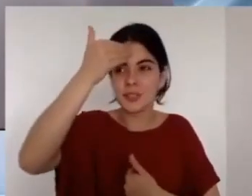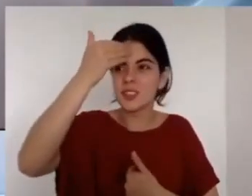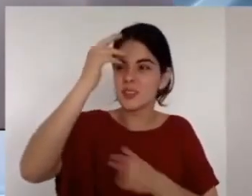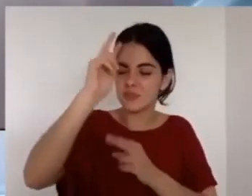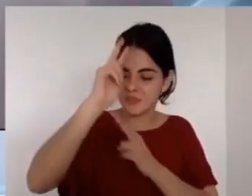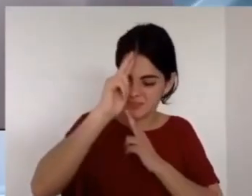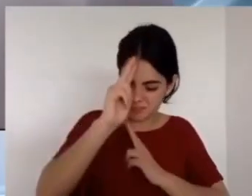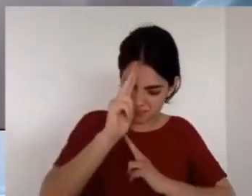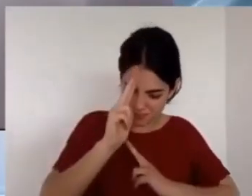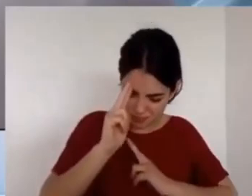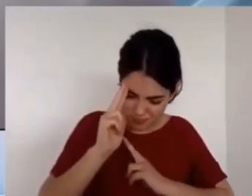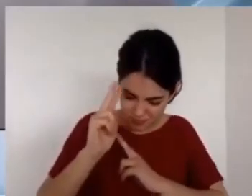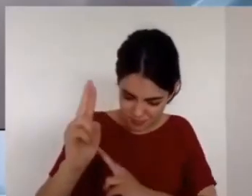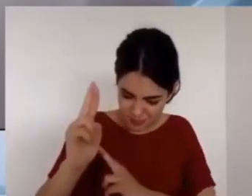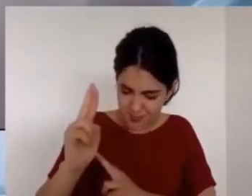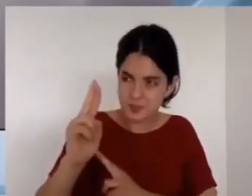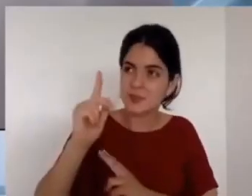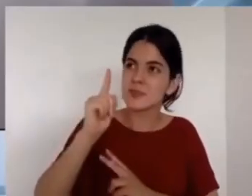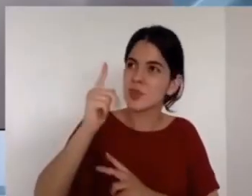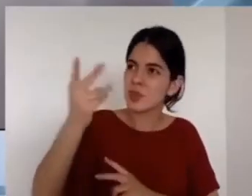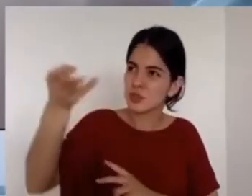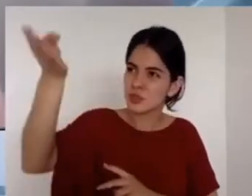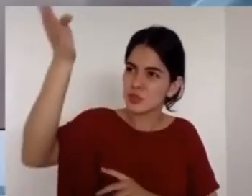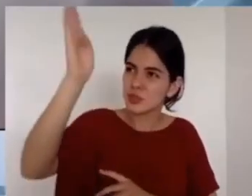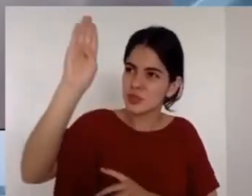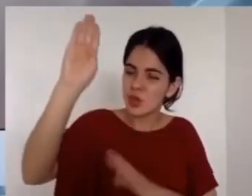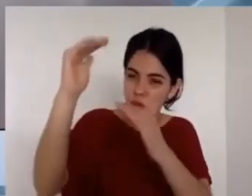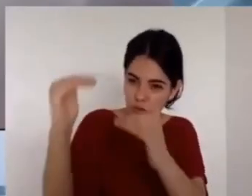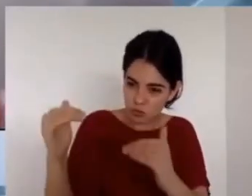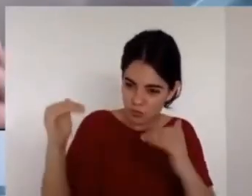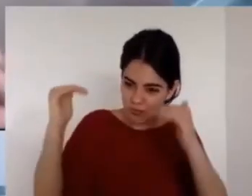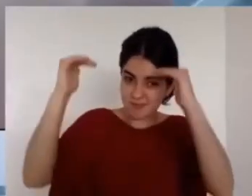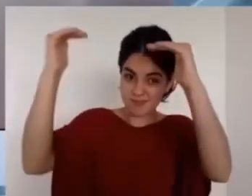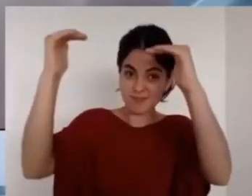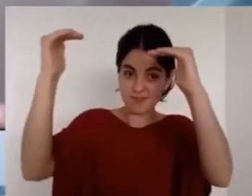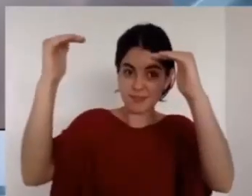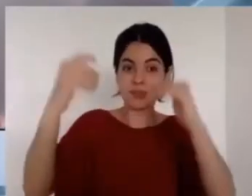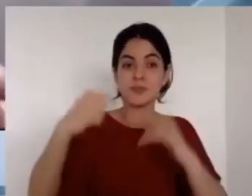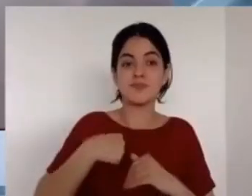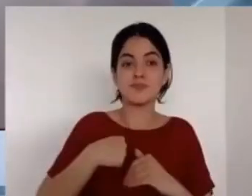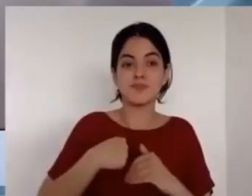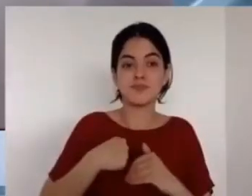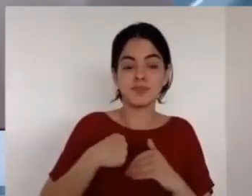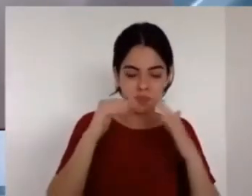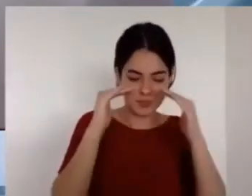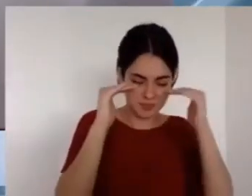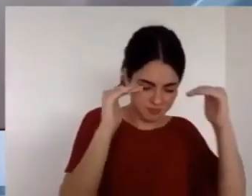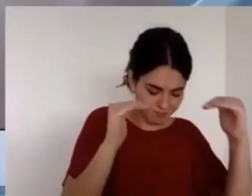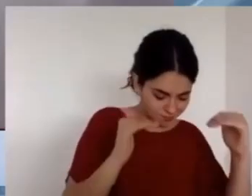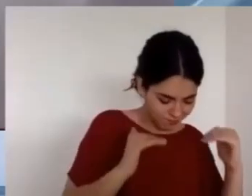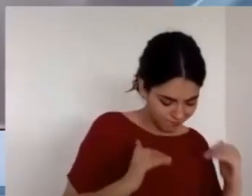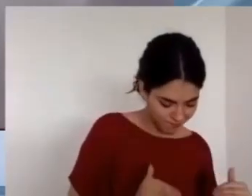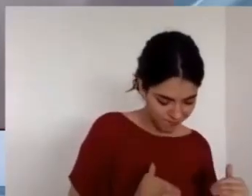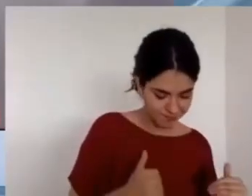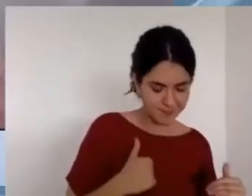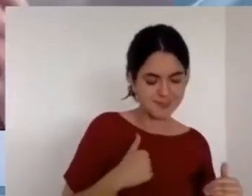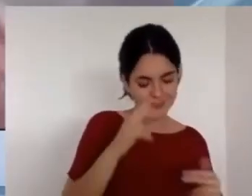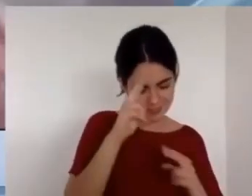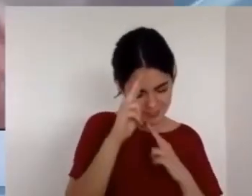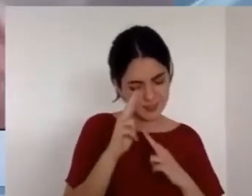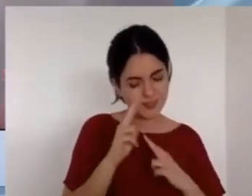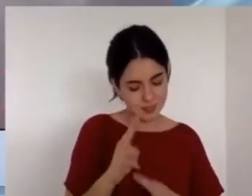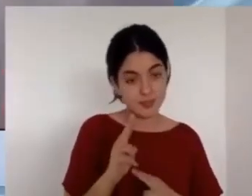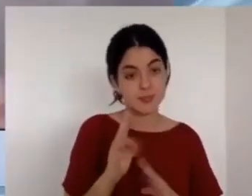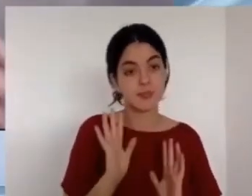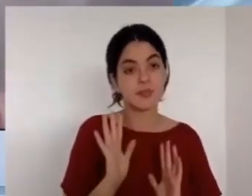Tal vez por eso es que la Biblia dice, humillados pues bajo la poderosa mano de Dios para que Él os